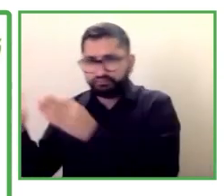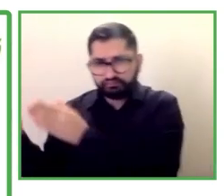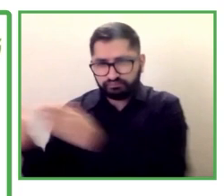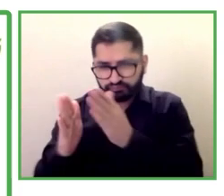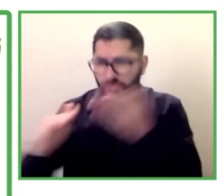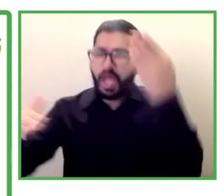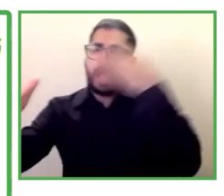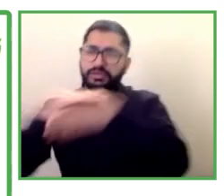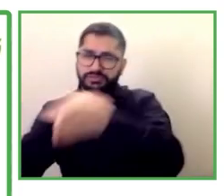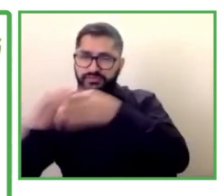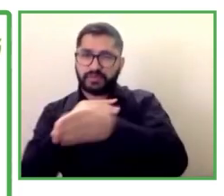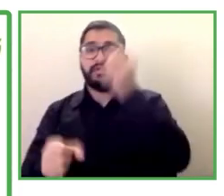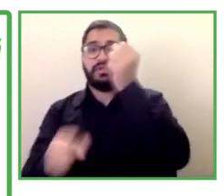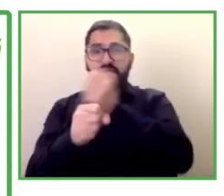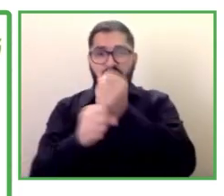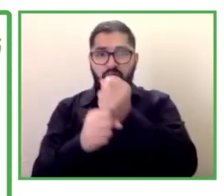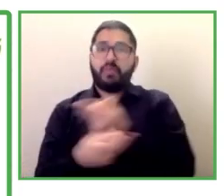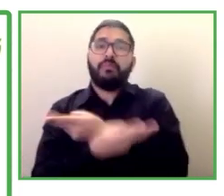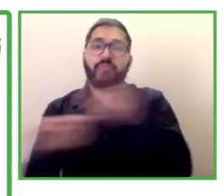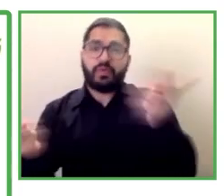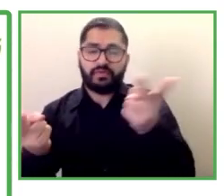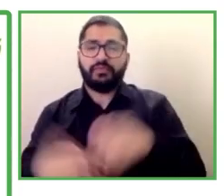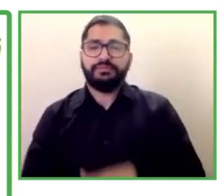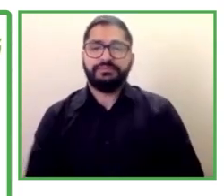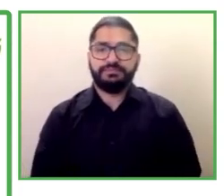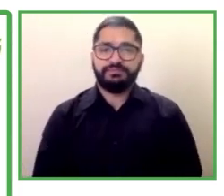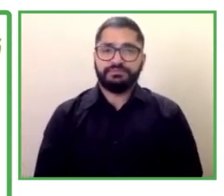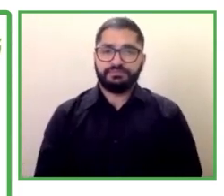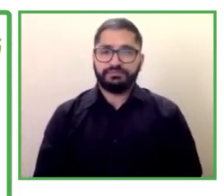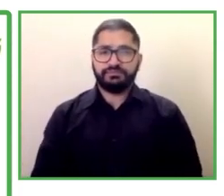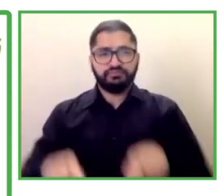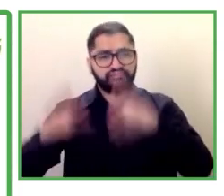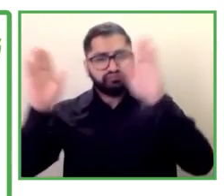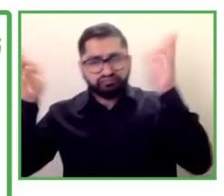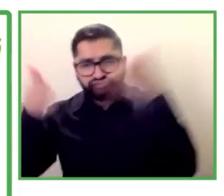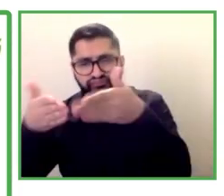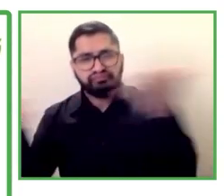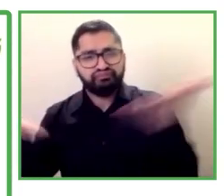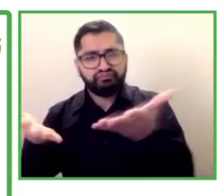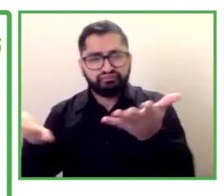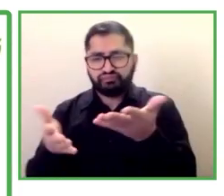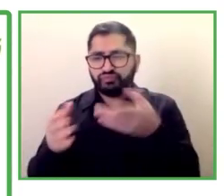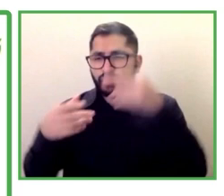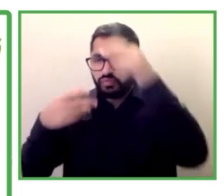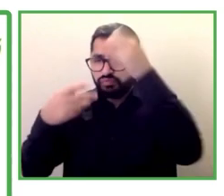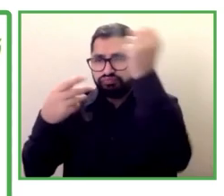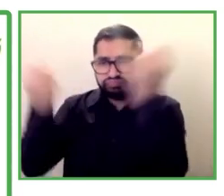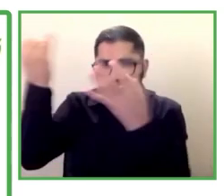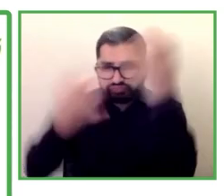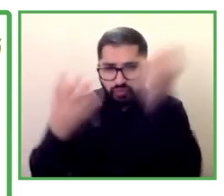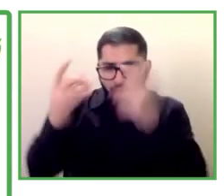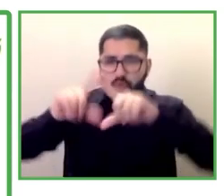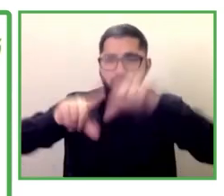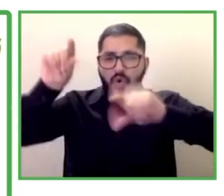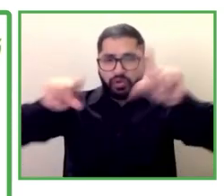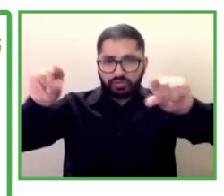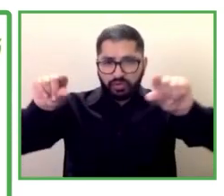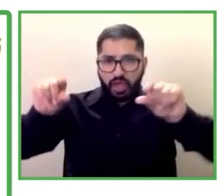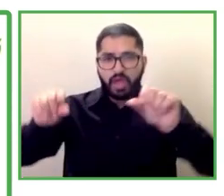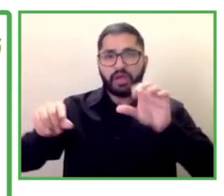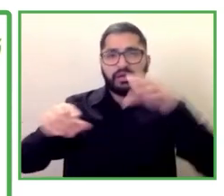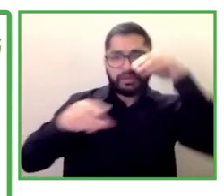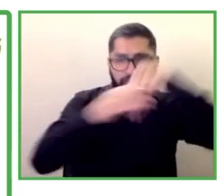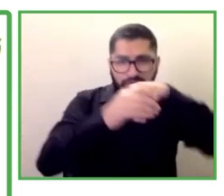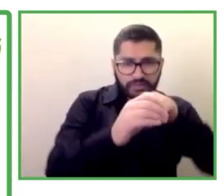y en concreto nuestra experiencia con la cuota de reserva para personas con discapacidad intelectual en esta actuación hemos